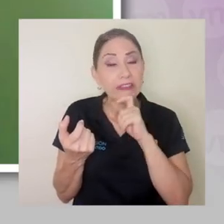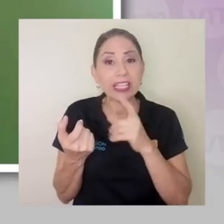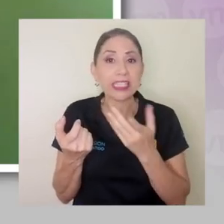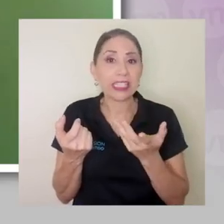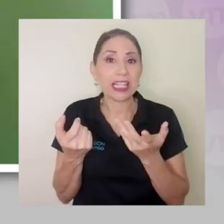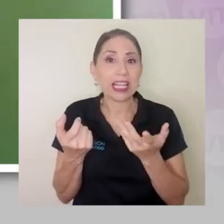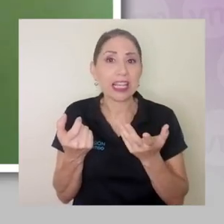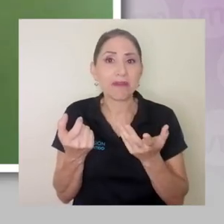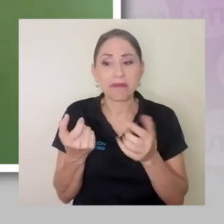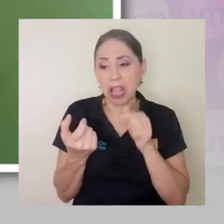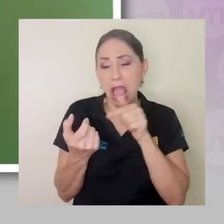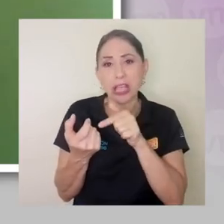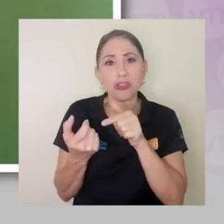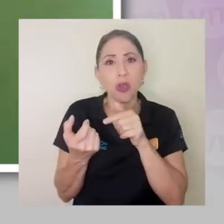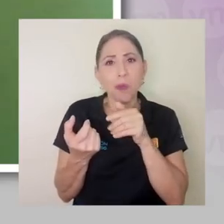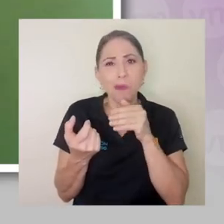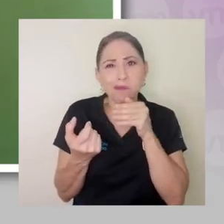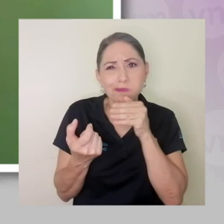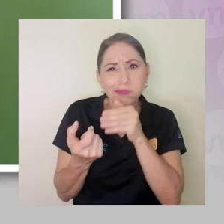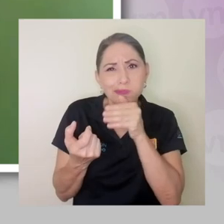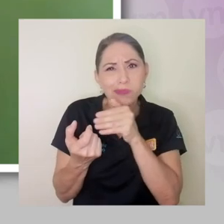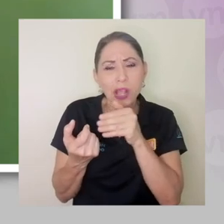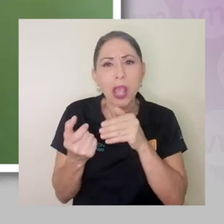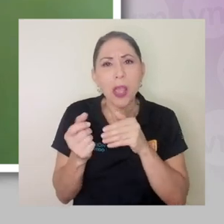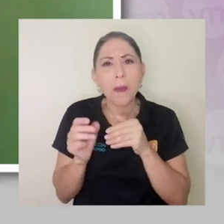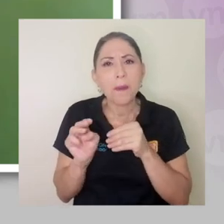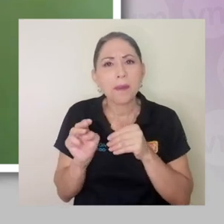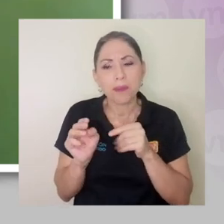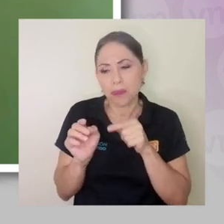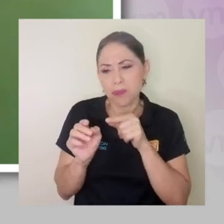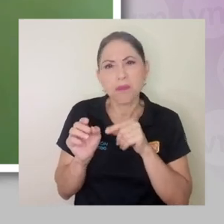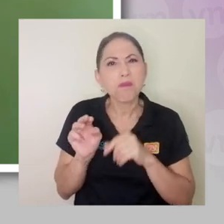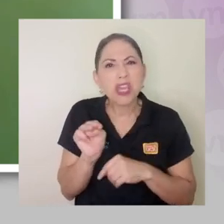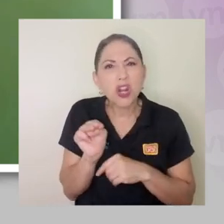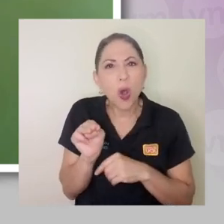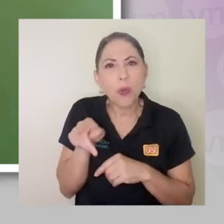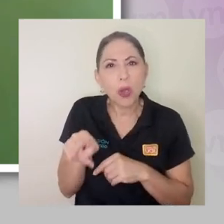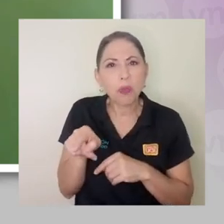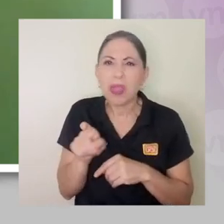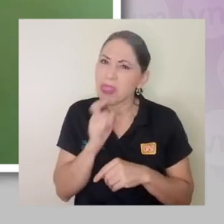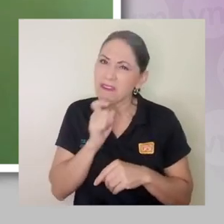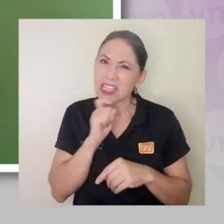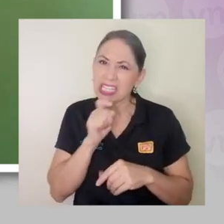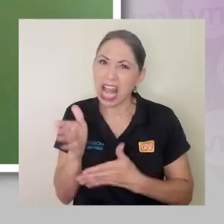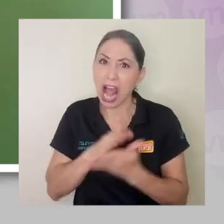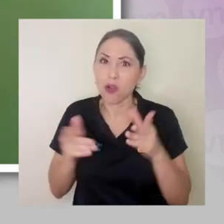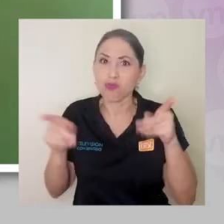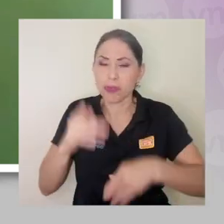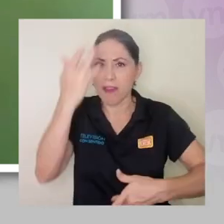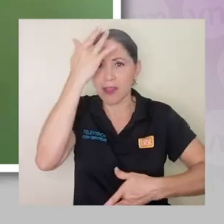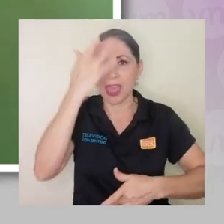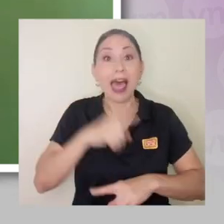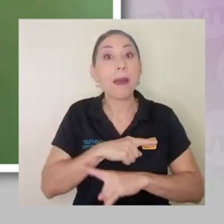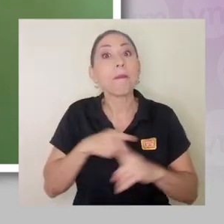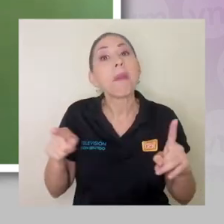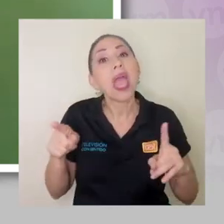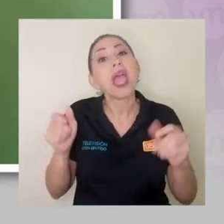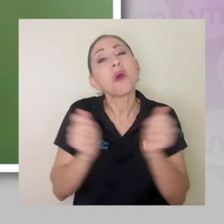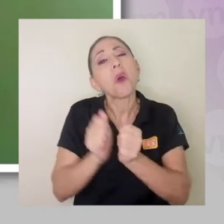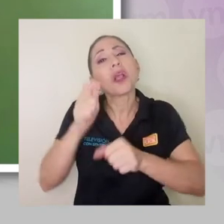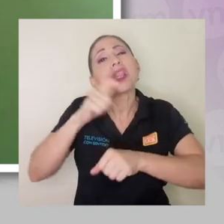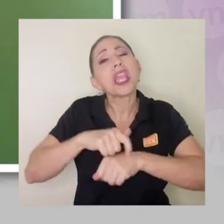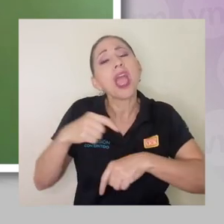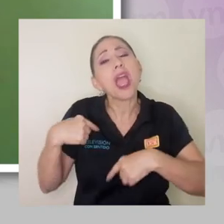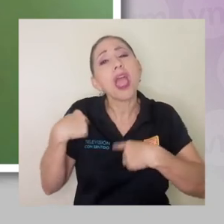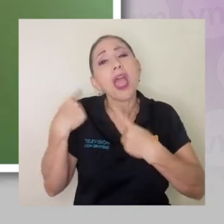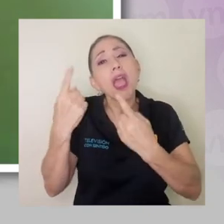difícil que haya un ataque microbiano o de algún microorganismo que pueda causar alguna enfermedad. Sin embargo, con el